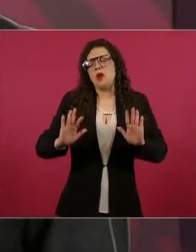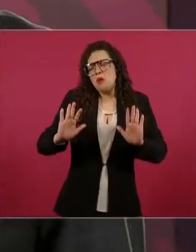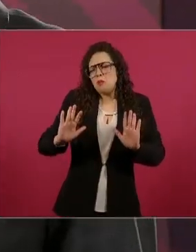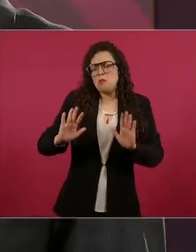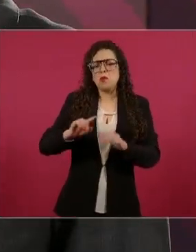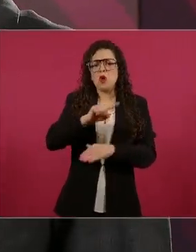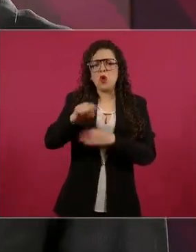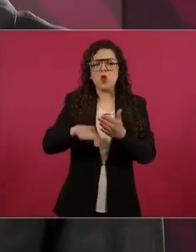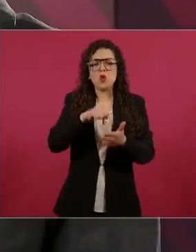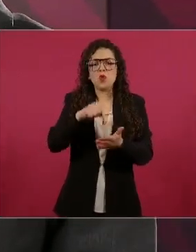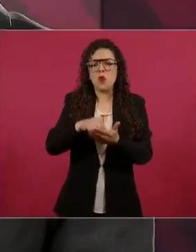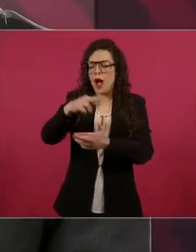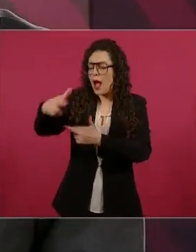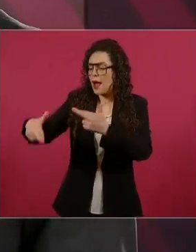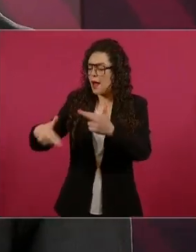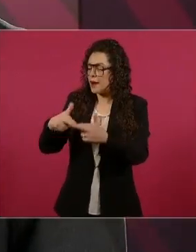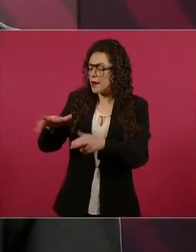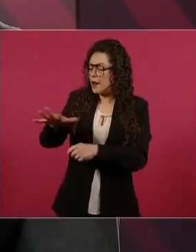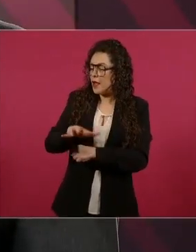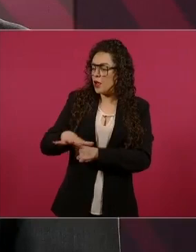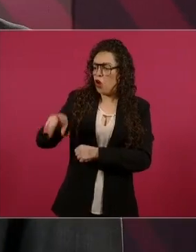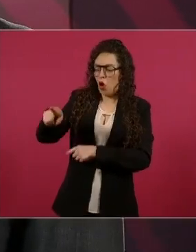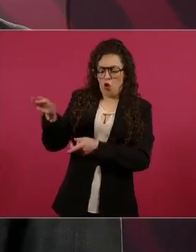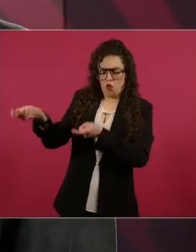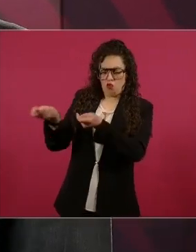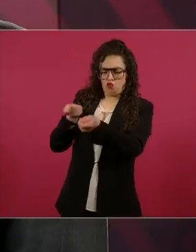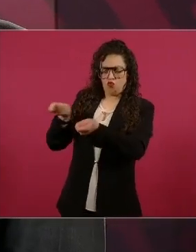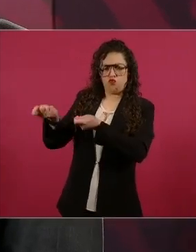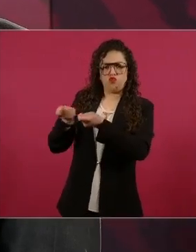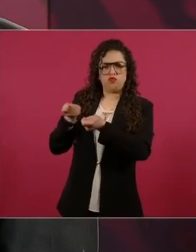pero les va a llegar un día.